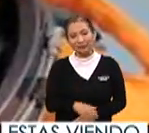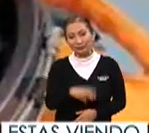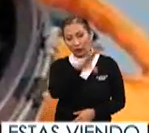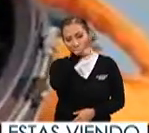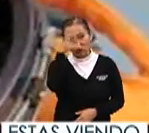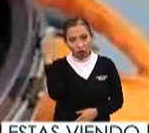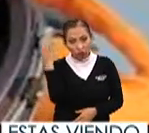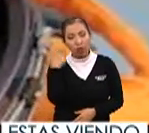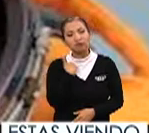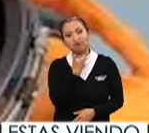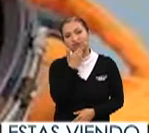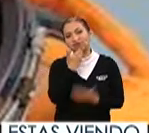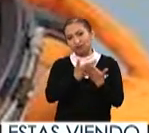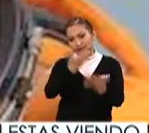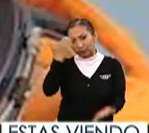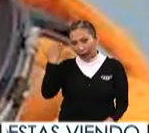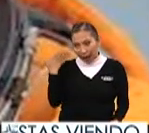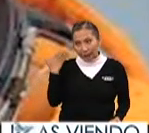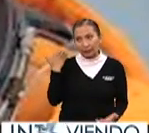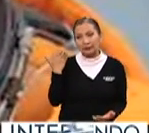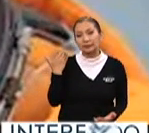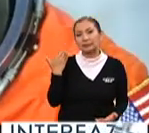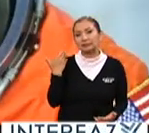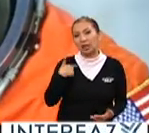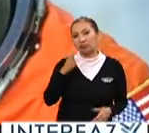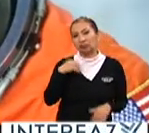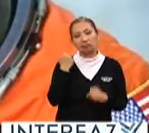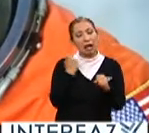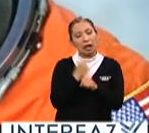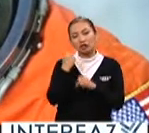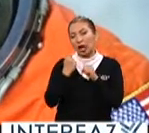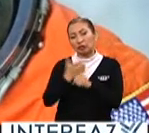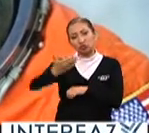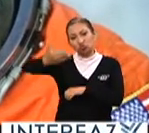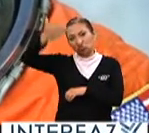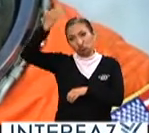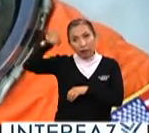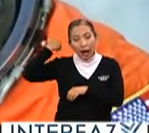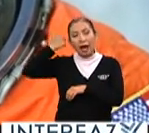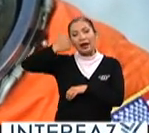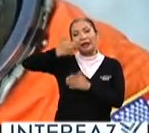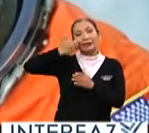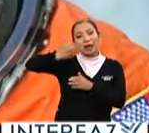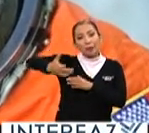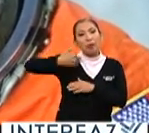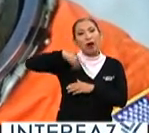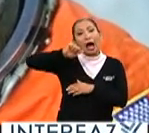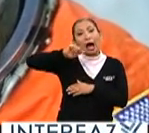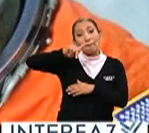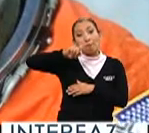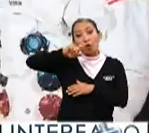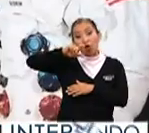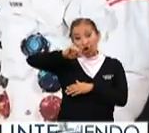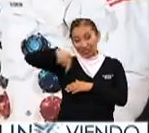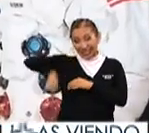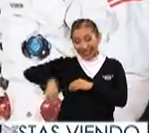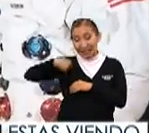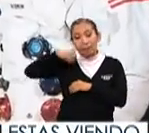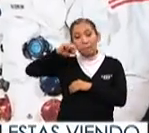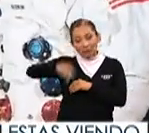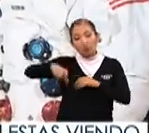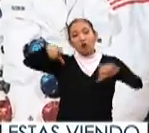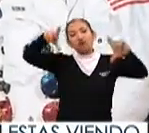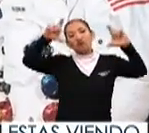tradicionalmente de todas las décadas pasadas desde las épocas de los apolos aquí es